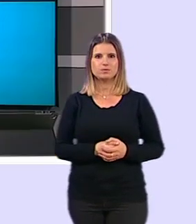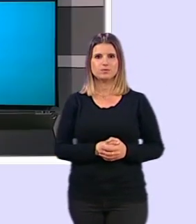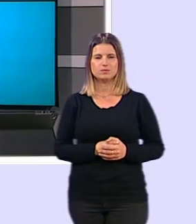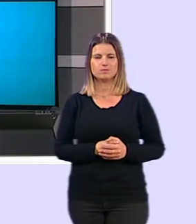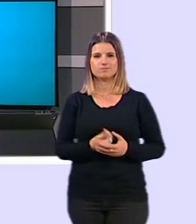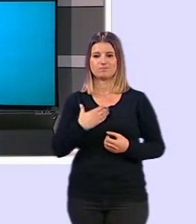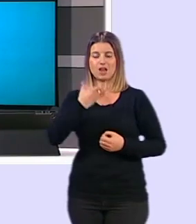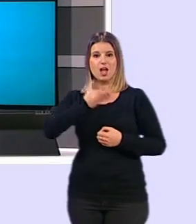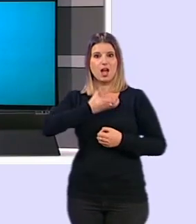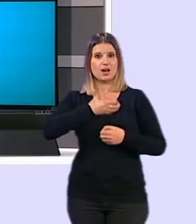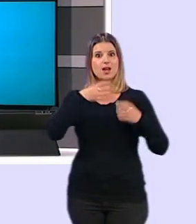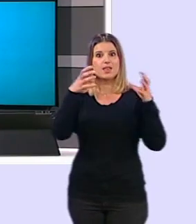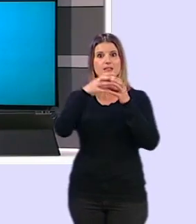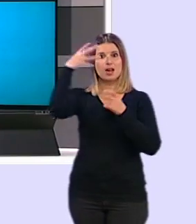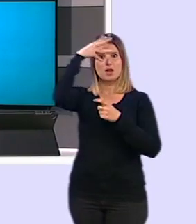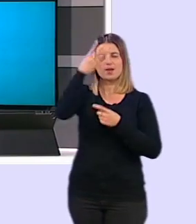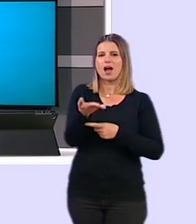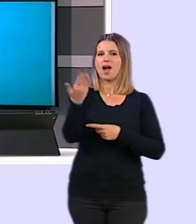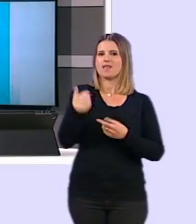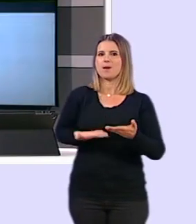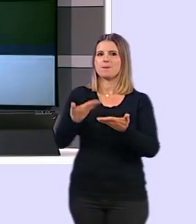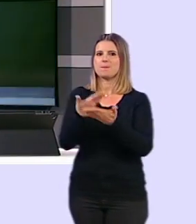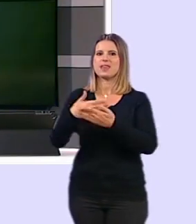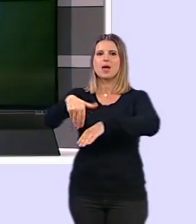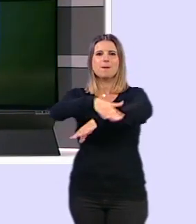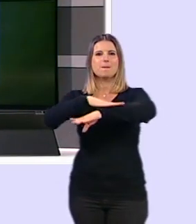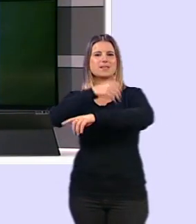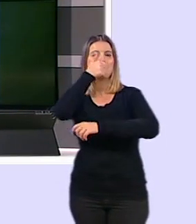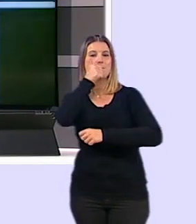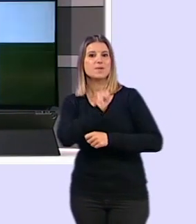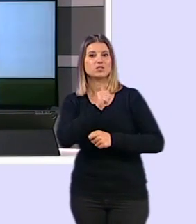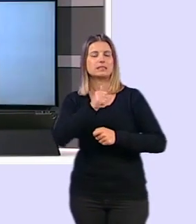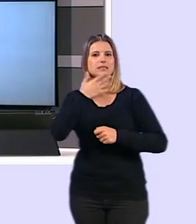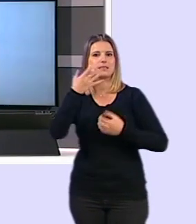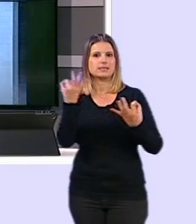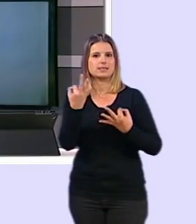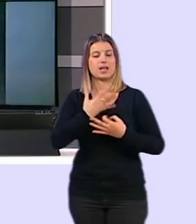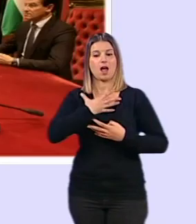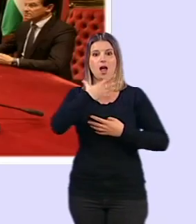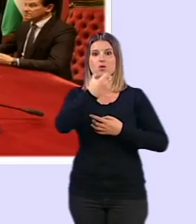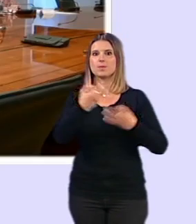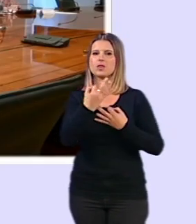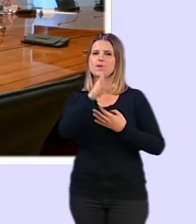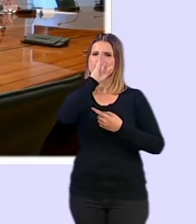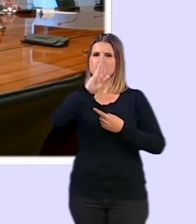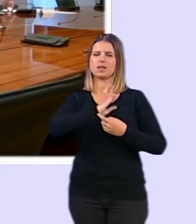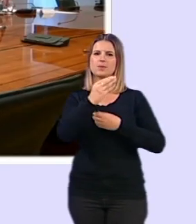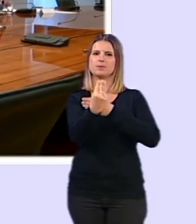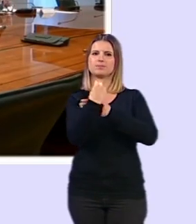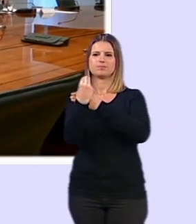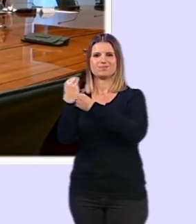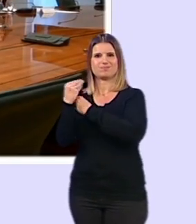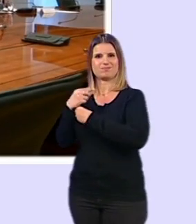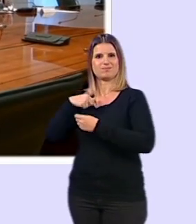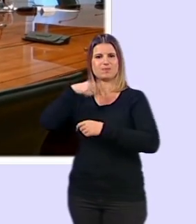El alcalde de Granada, Luis Salvador, pidió ayer al presidente del gobierno, Pedro Sánchez, que los ayuntamientos reciban ayudas directas del Ejecutivo Central